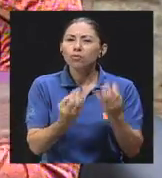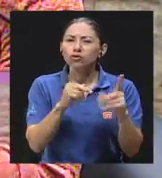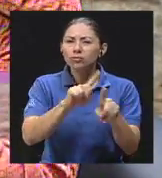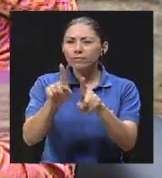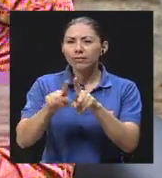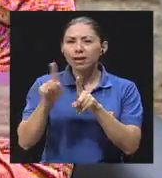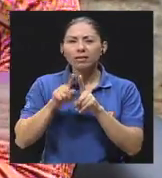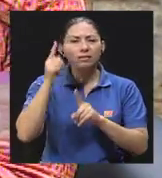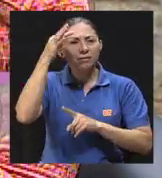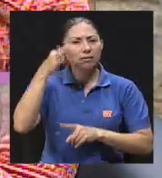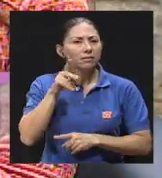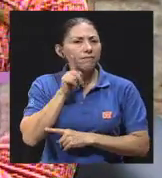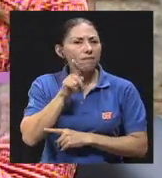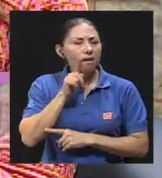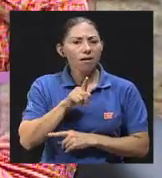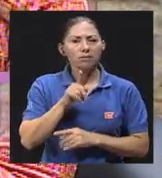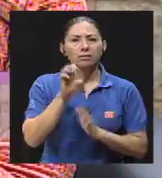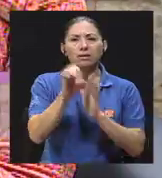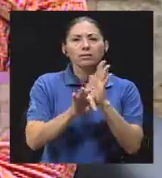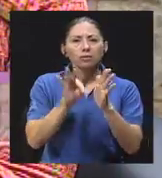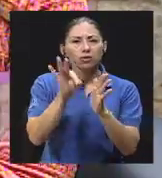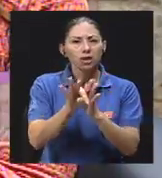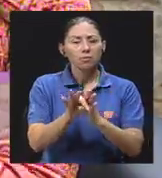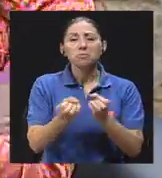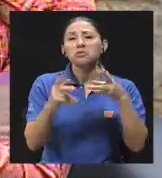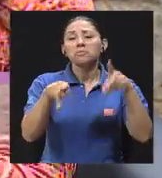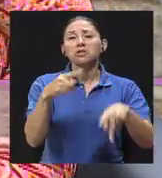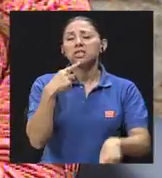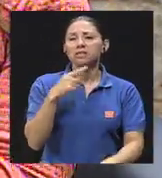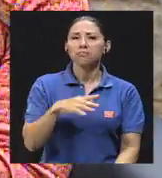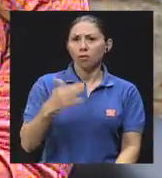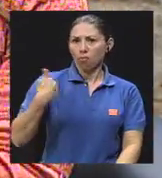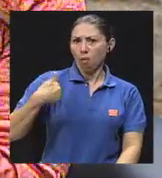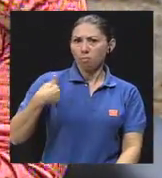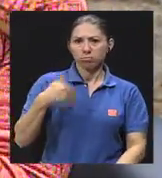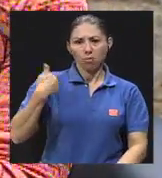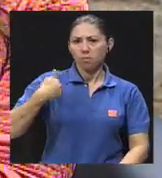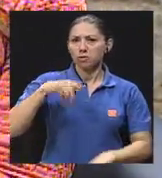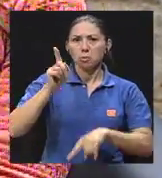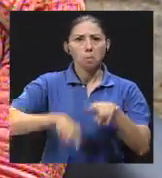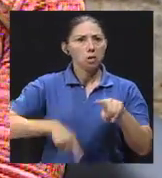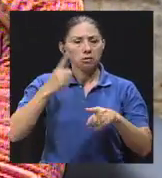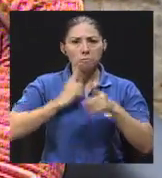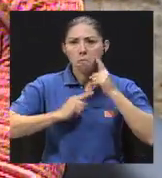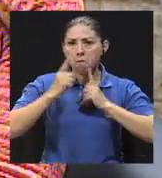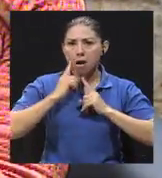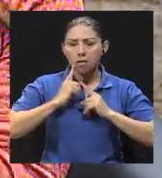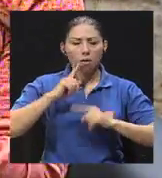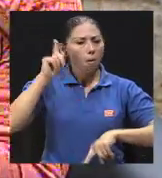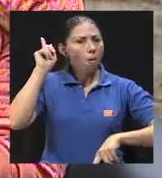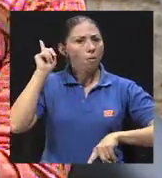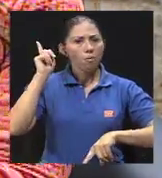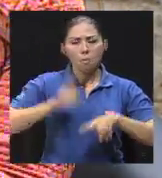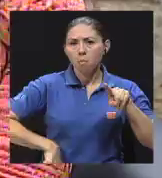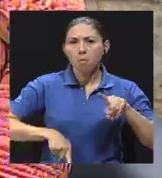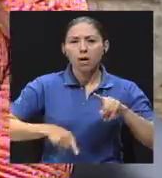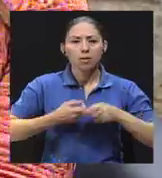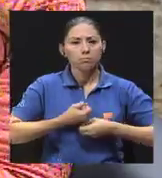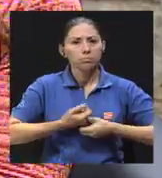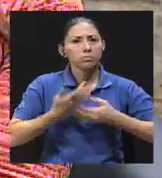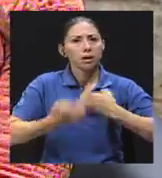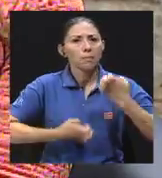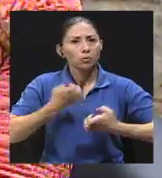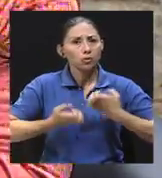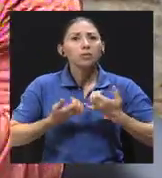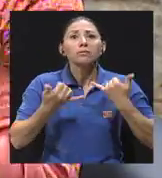tantos mitos y estereotipos también de el ser hombre, no se puede llorar, no se pueden expresar emociones, que se siguen arrastrando